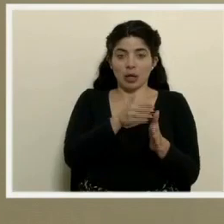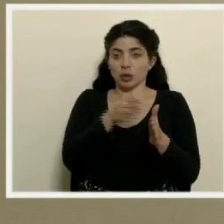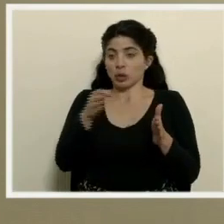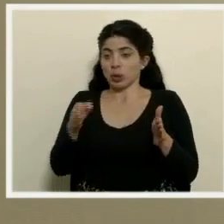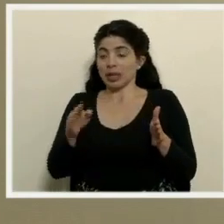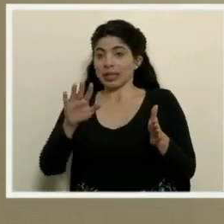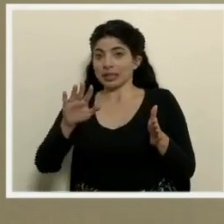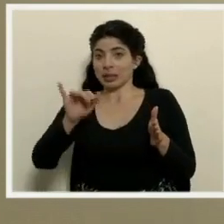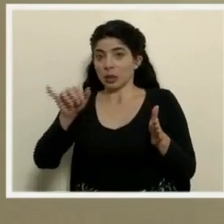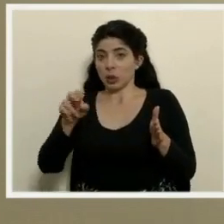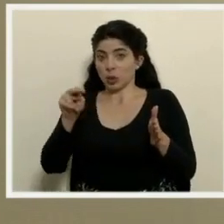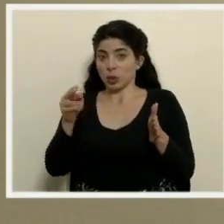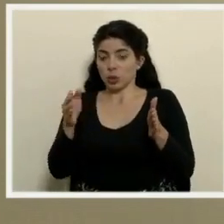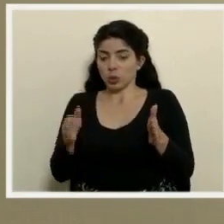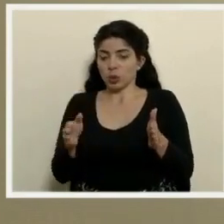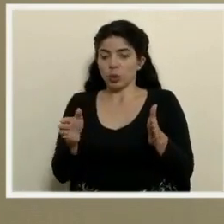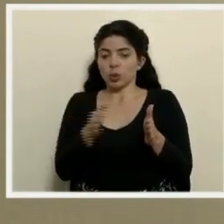junio,